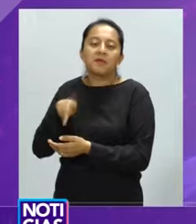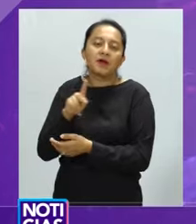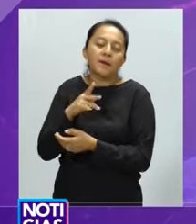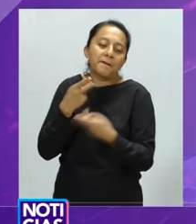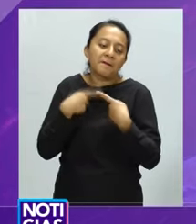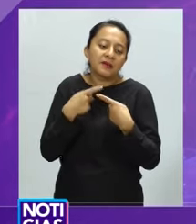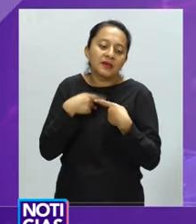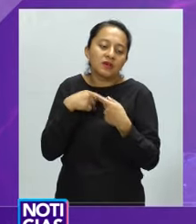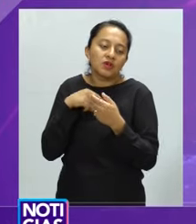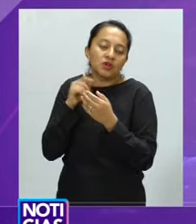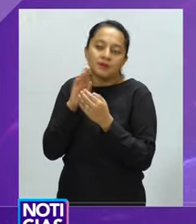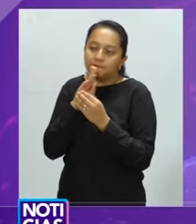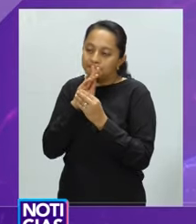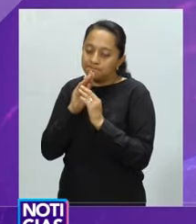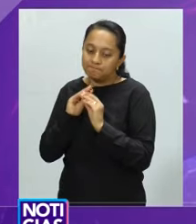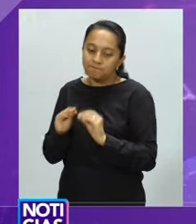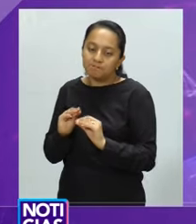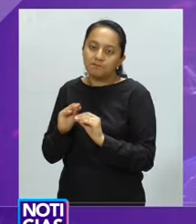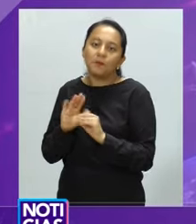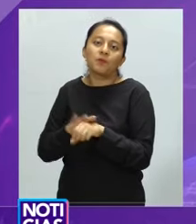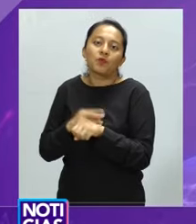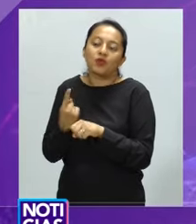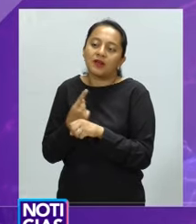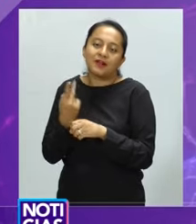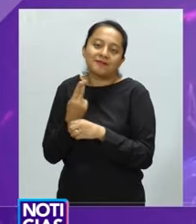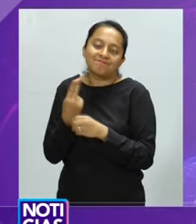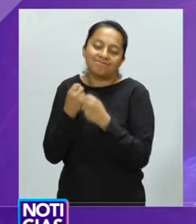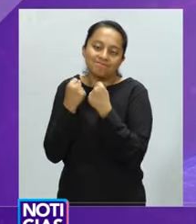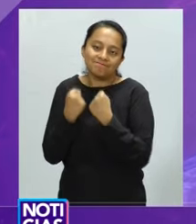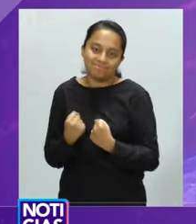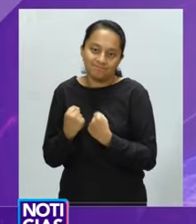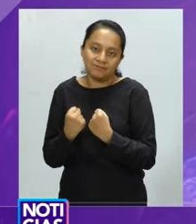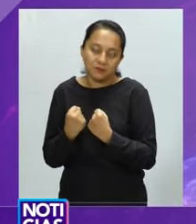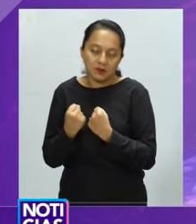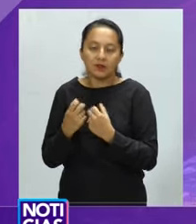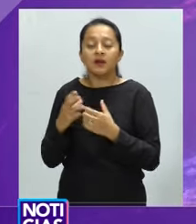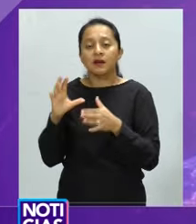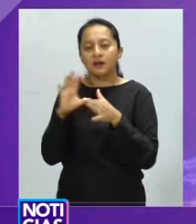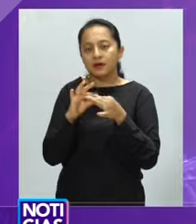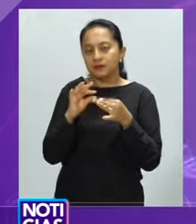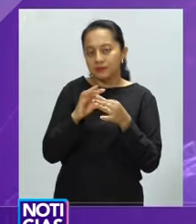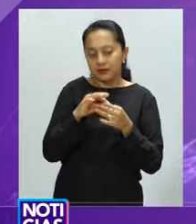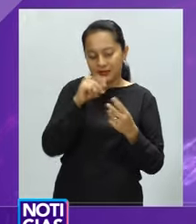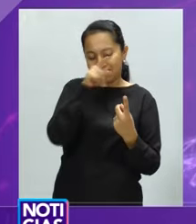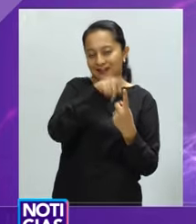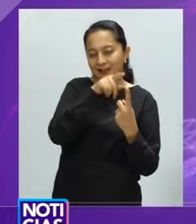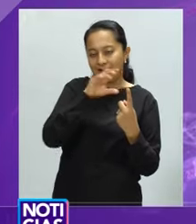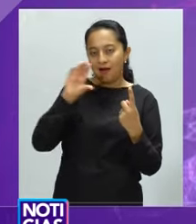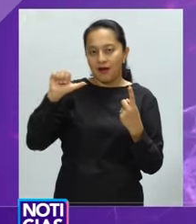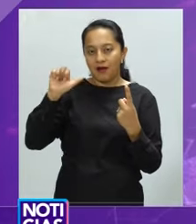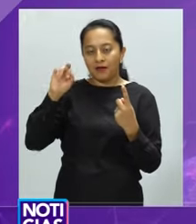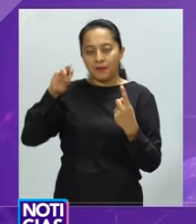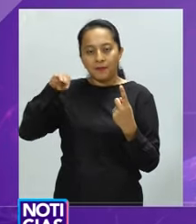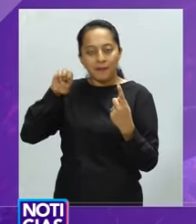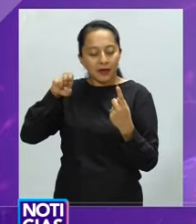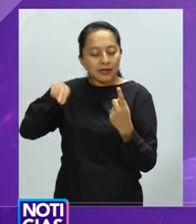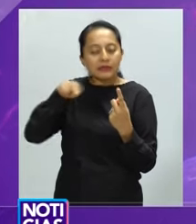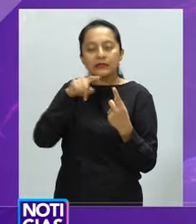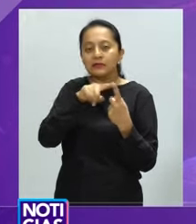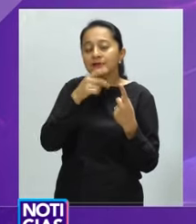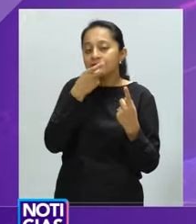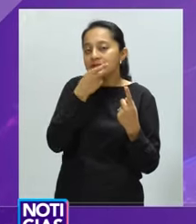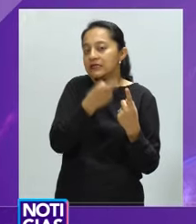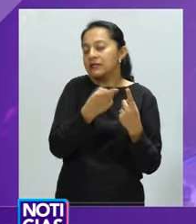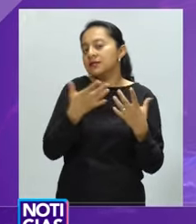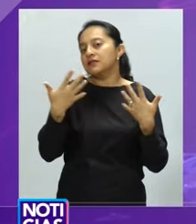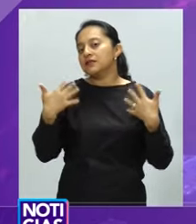Sobre las reacciones ciudadanas a este reportaje, Carmen Aristegui puntualizó que no se debería de perder la importancia a la conducta que